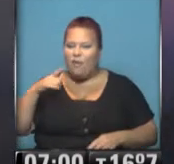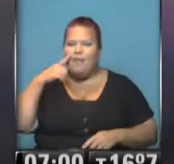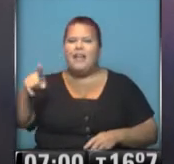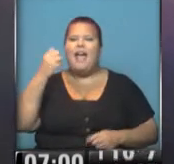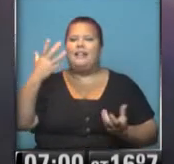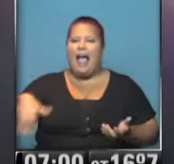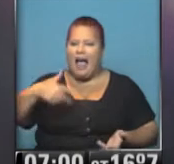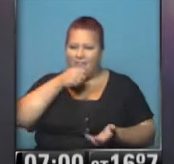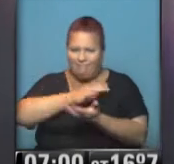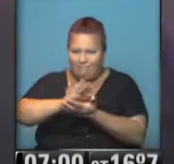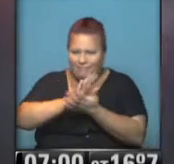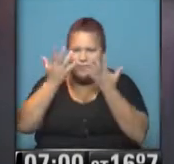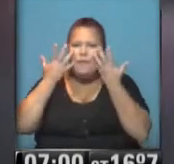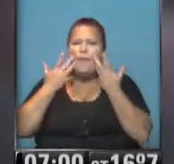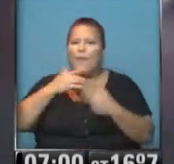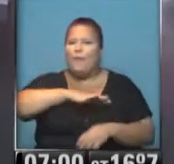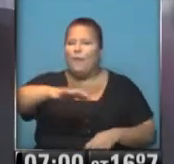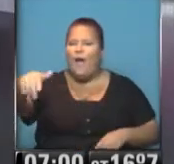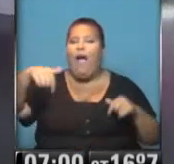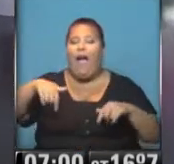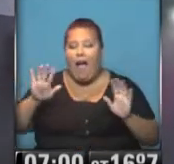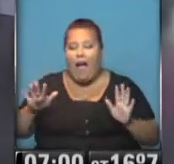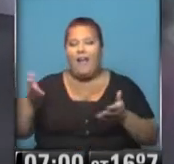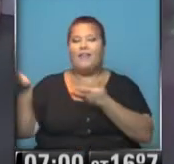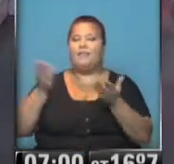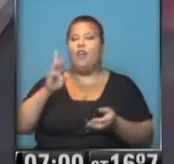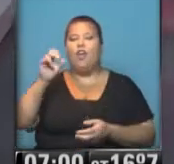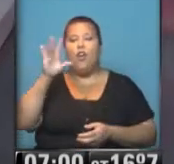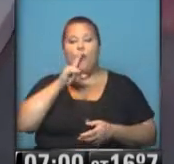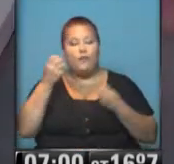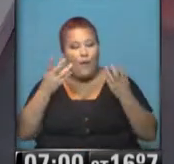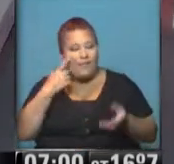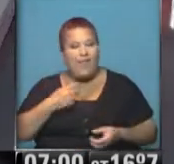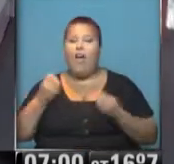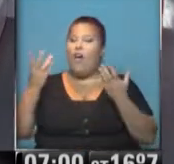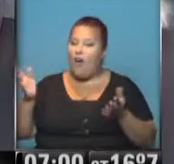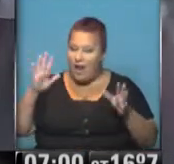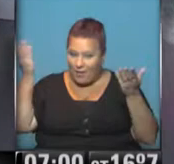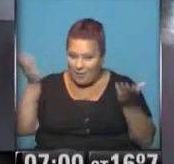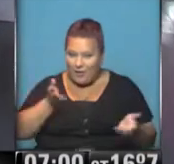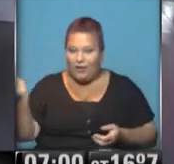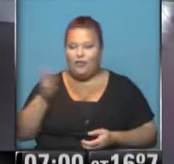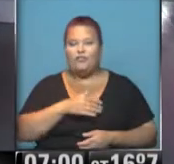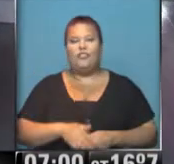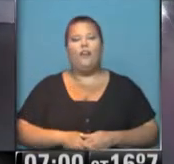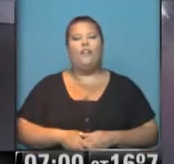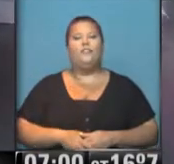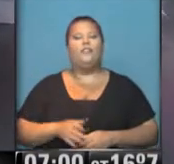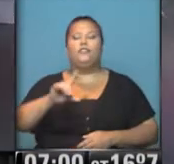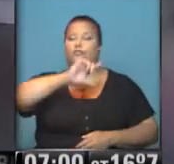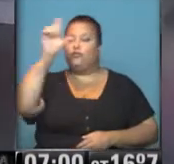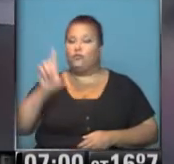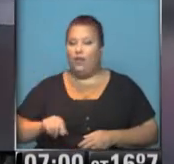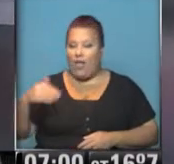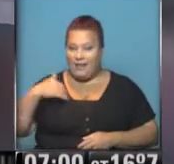las calles vacías, desiertas, por lo menos por ahora. Le damos la bienvenida. Roberto, ¿cómo estás? Buen día. Lourdes, bienvenidos a todos y en todo el